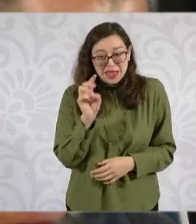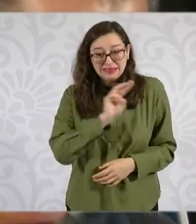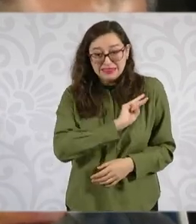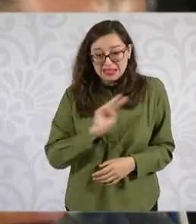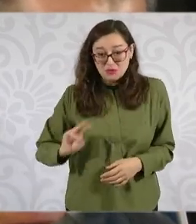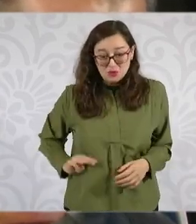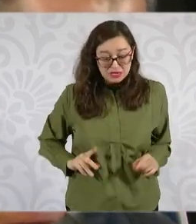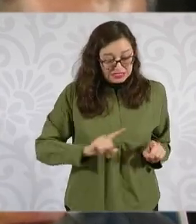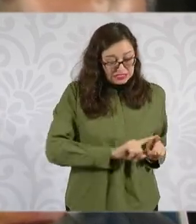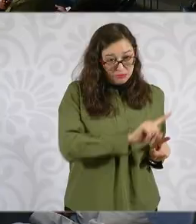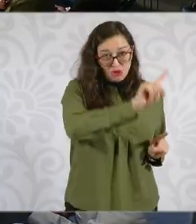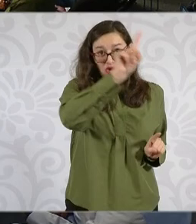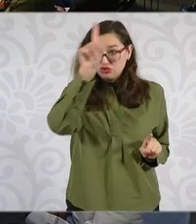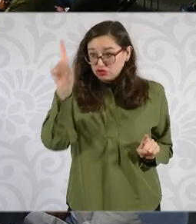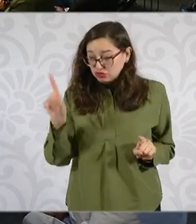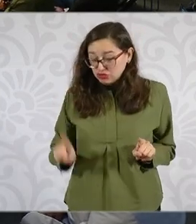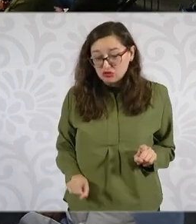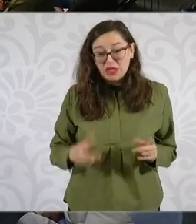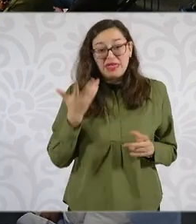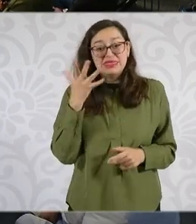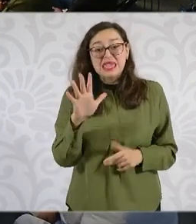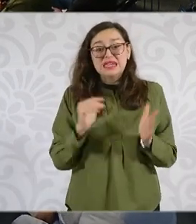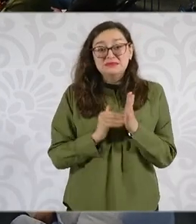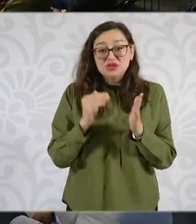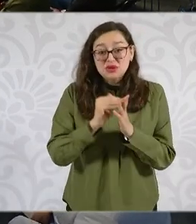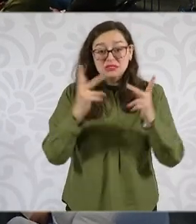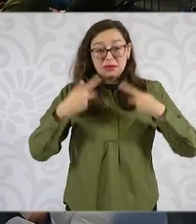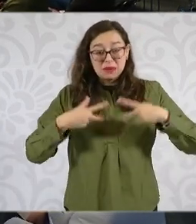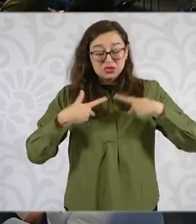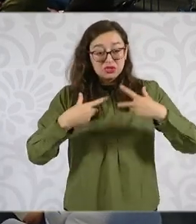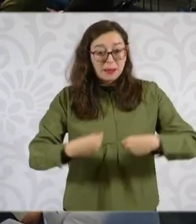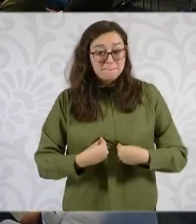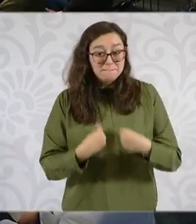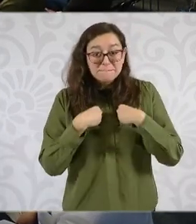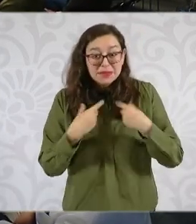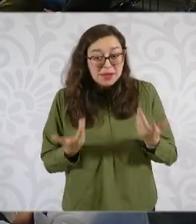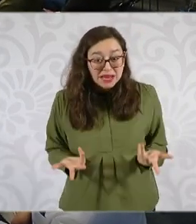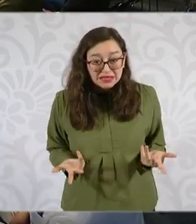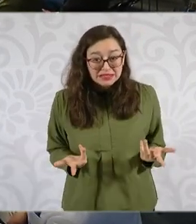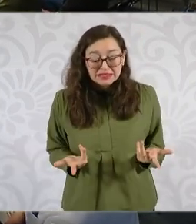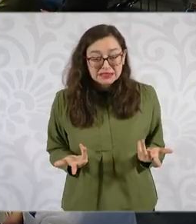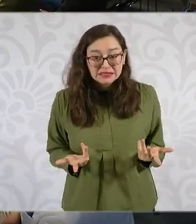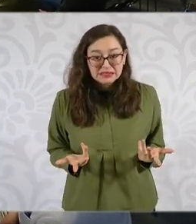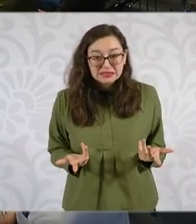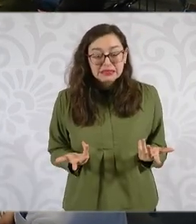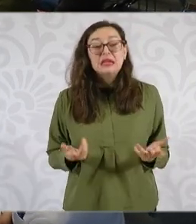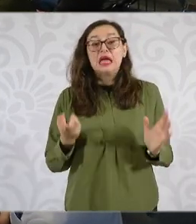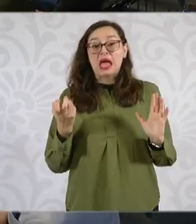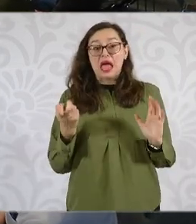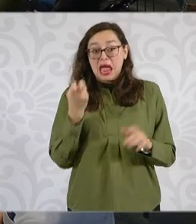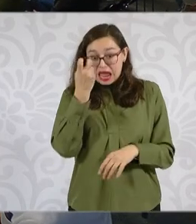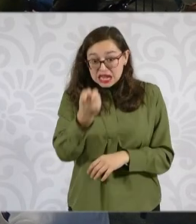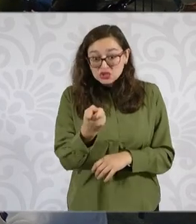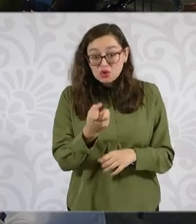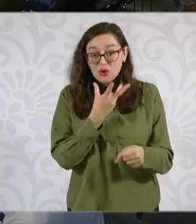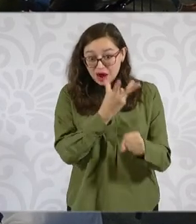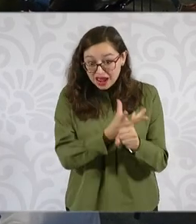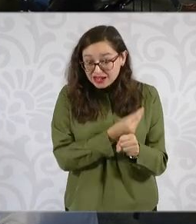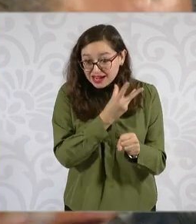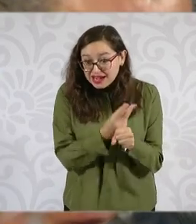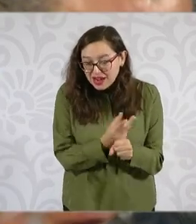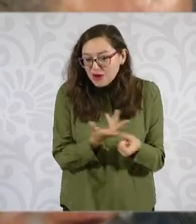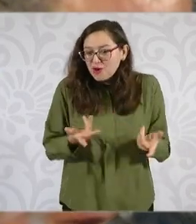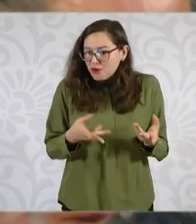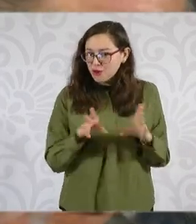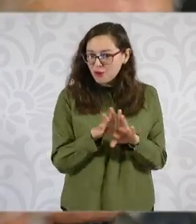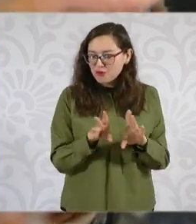son más de 10 millones de habitantes, es literalmente entrarle a urbanizar un país completo en